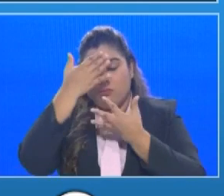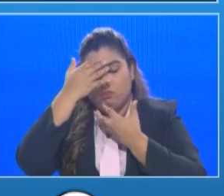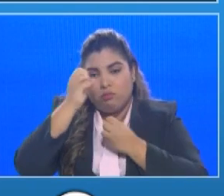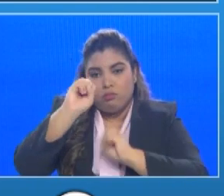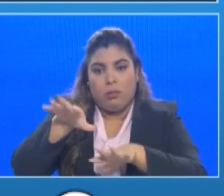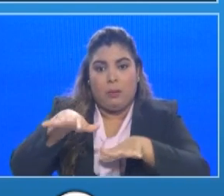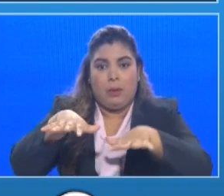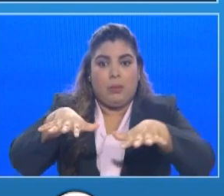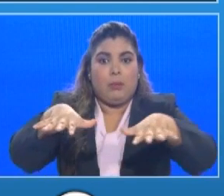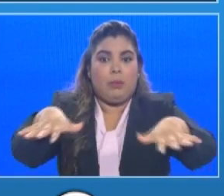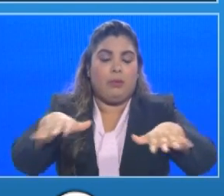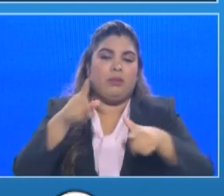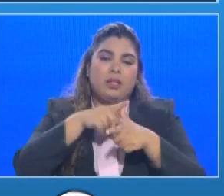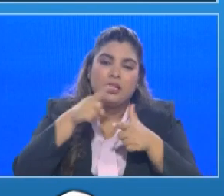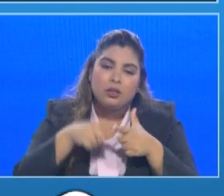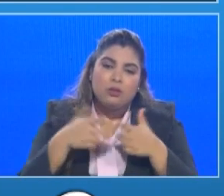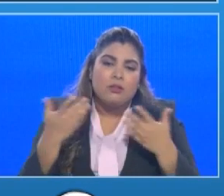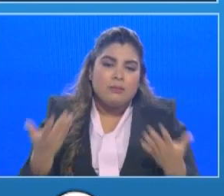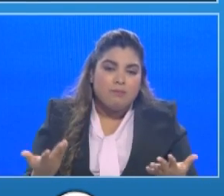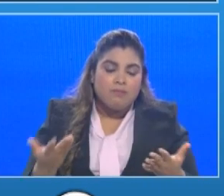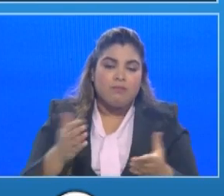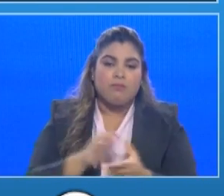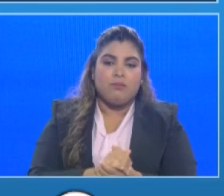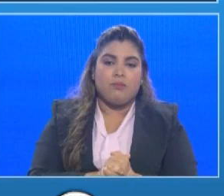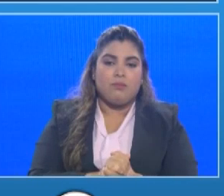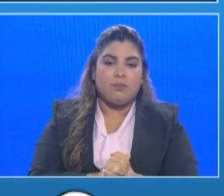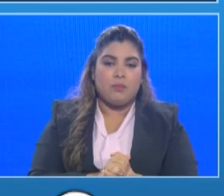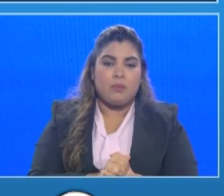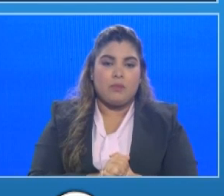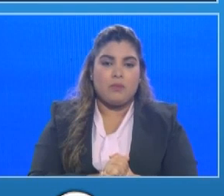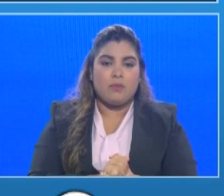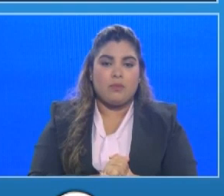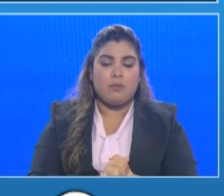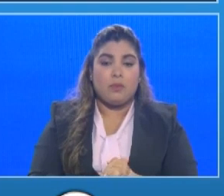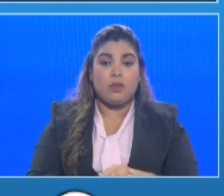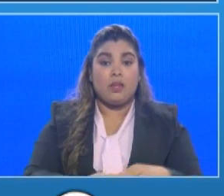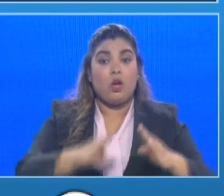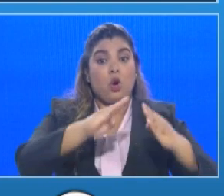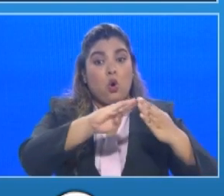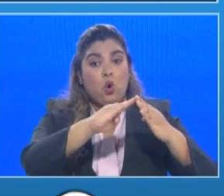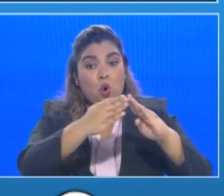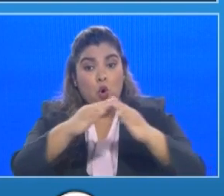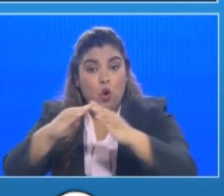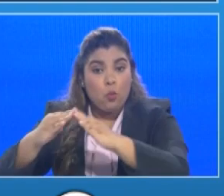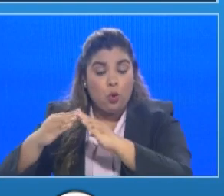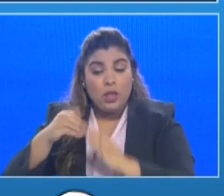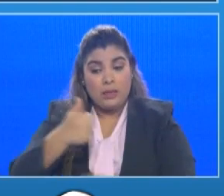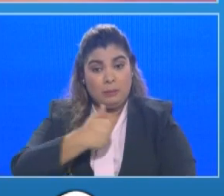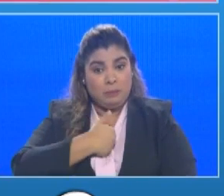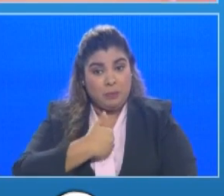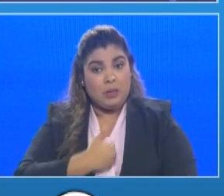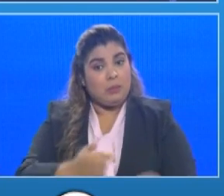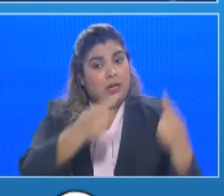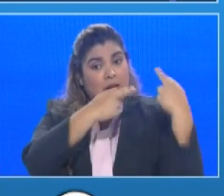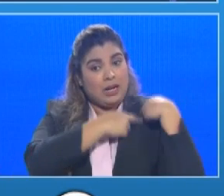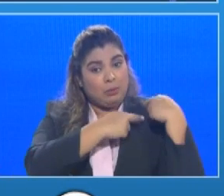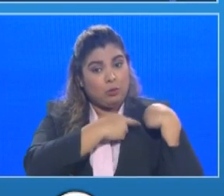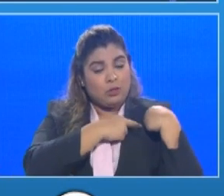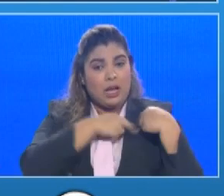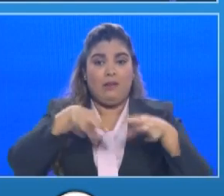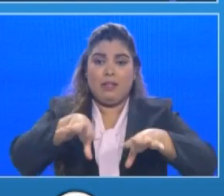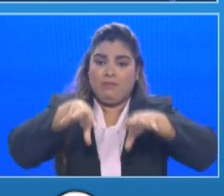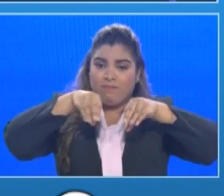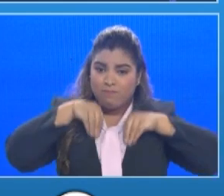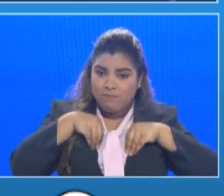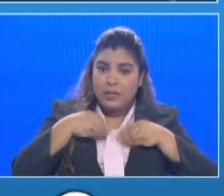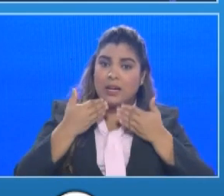entonces ese es un llamado incluso a que las comunidades tienen que hacerse responsables y cumplir con las recomendaciones de quedarse